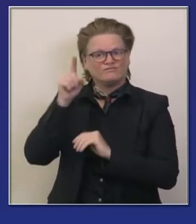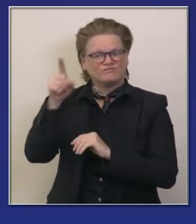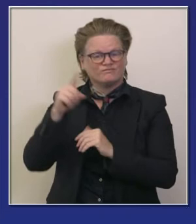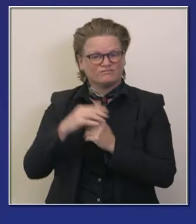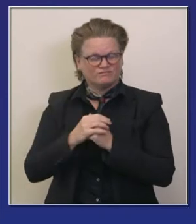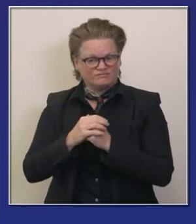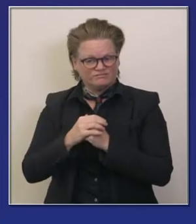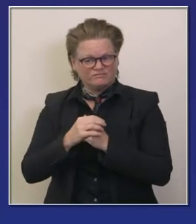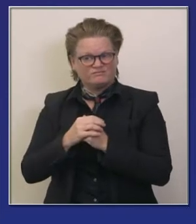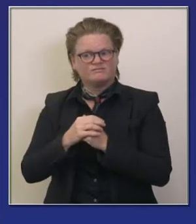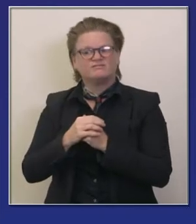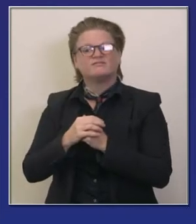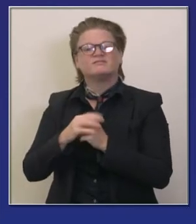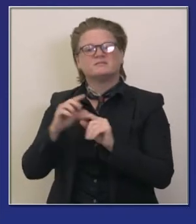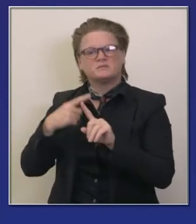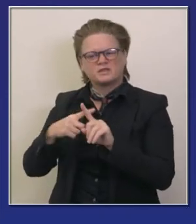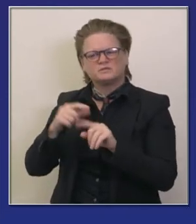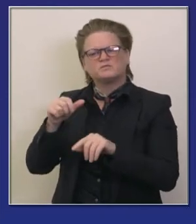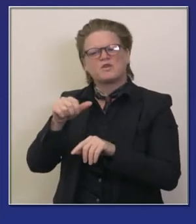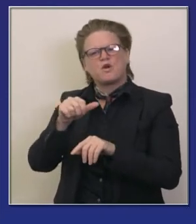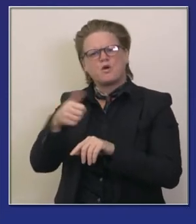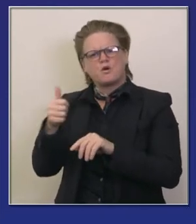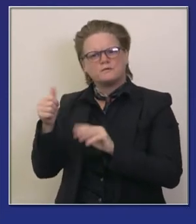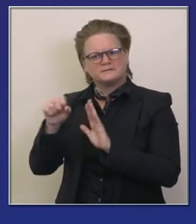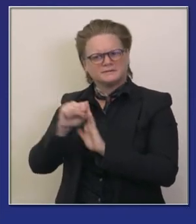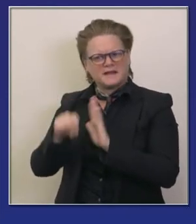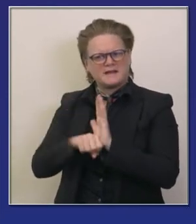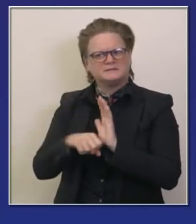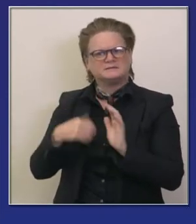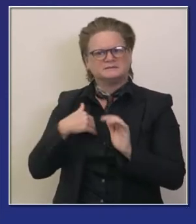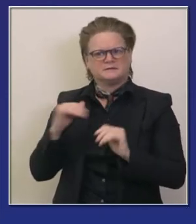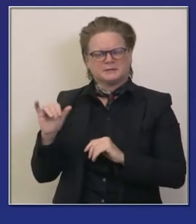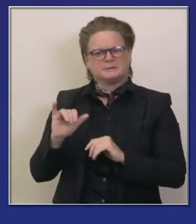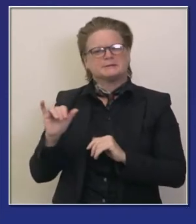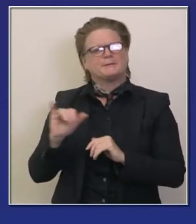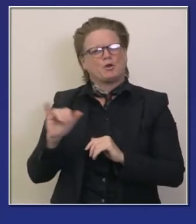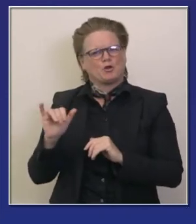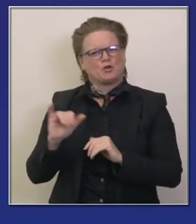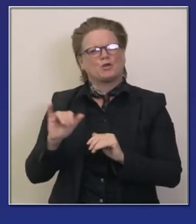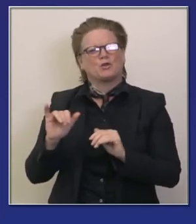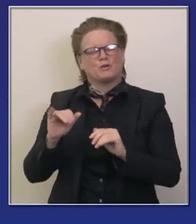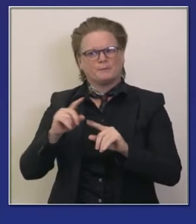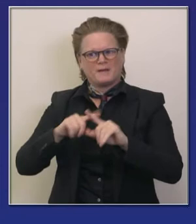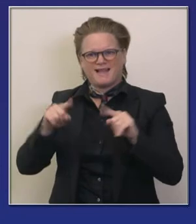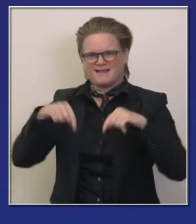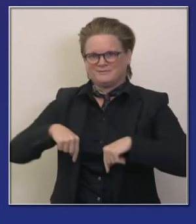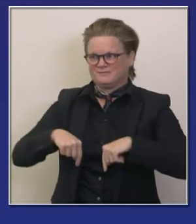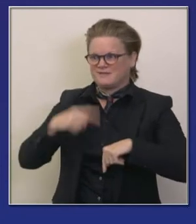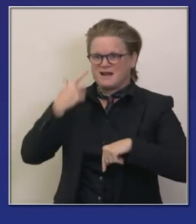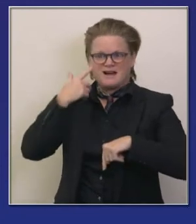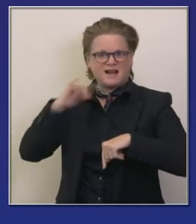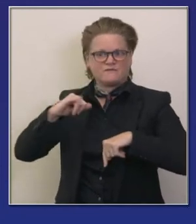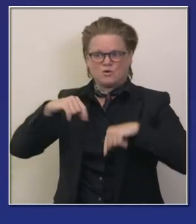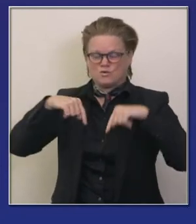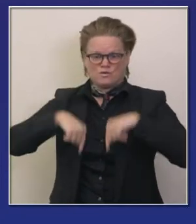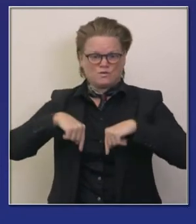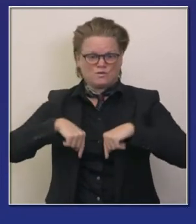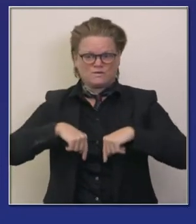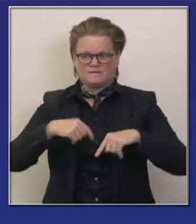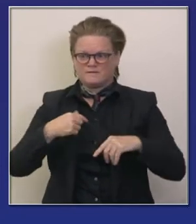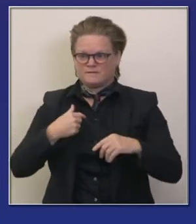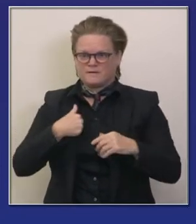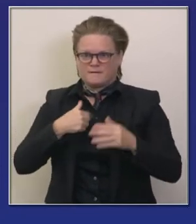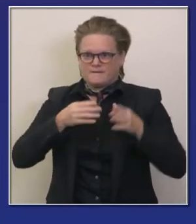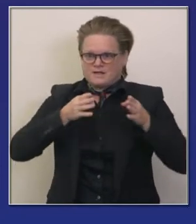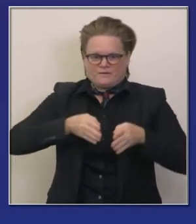estrategia similar otros estados también están haciendo algo similar pero aquí en california estamos haciéndolo